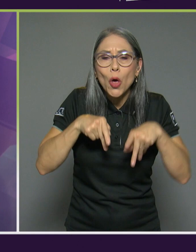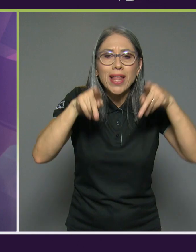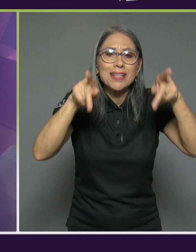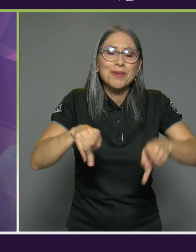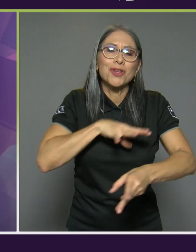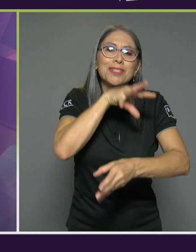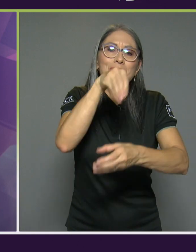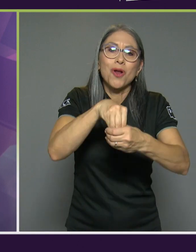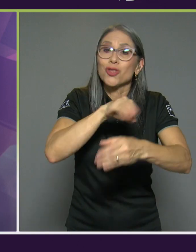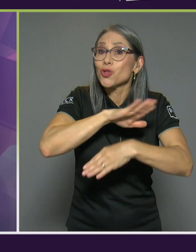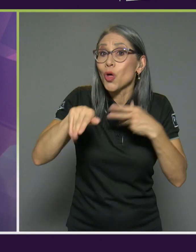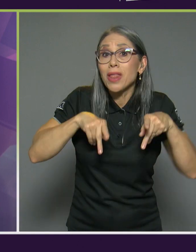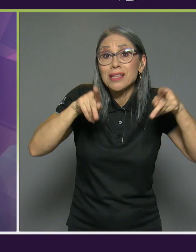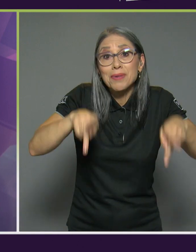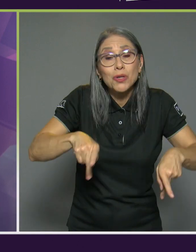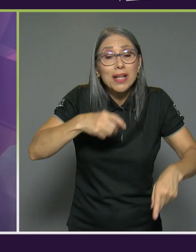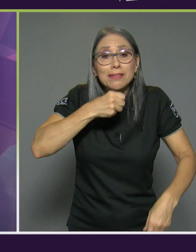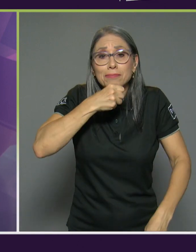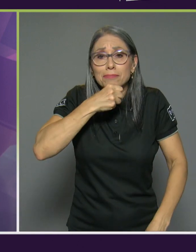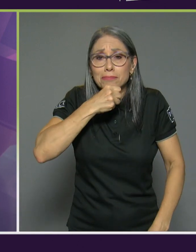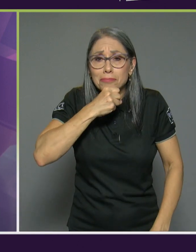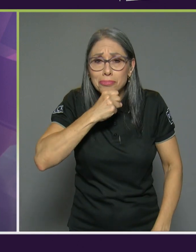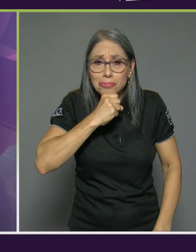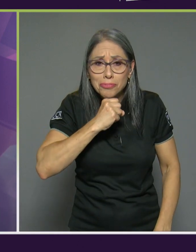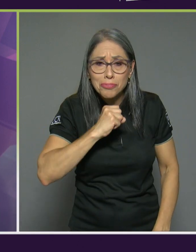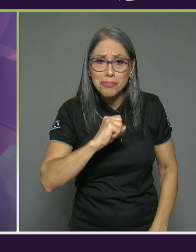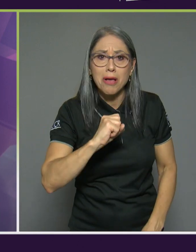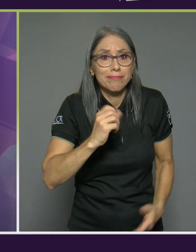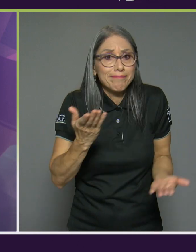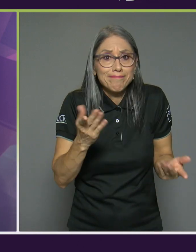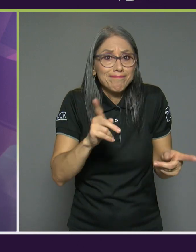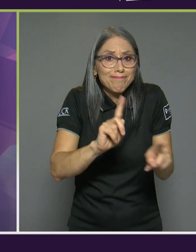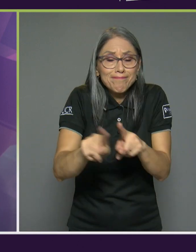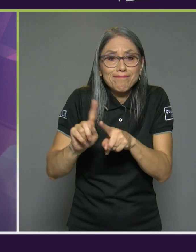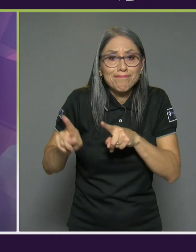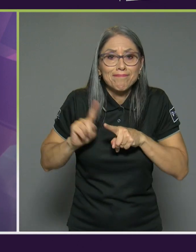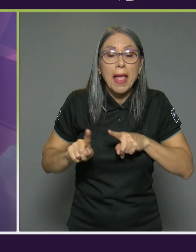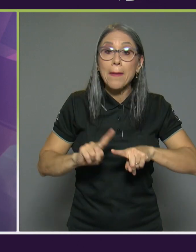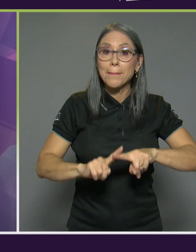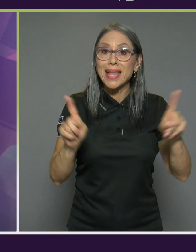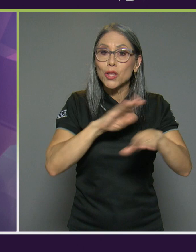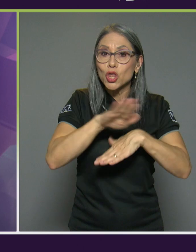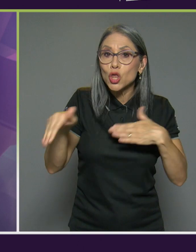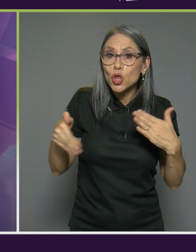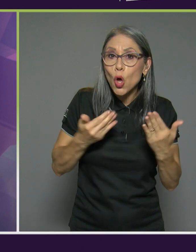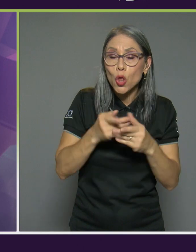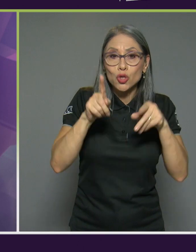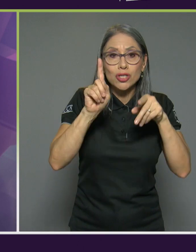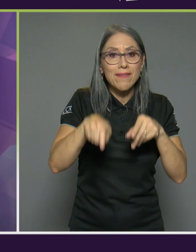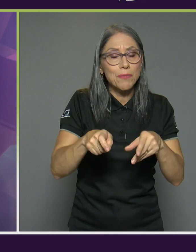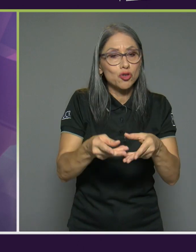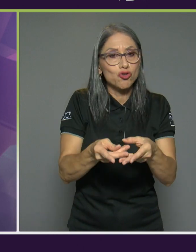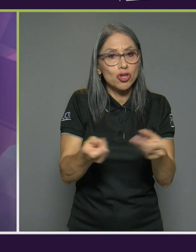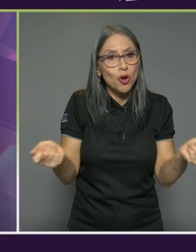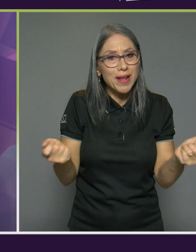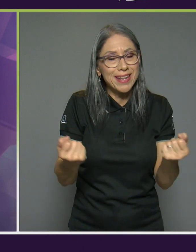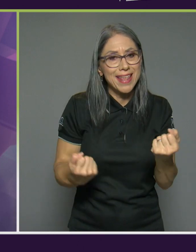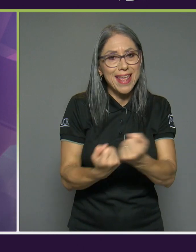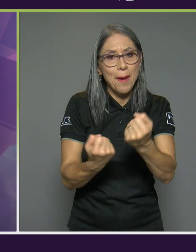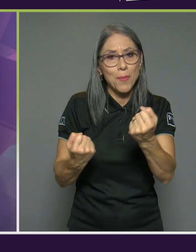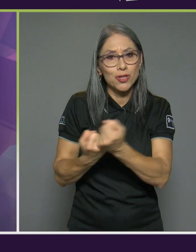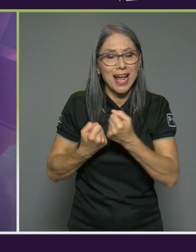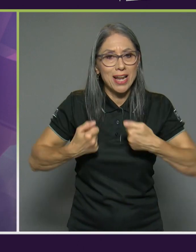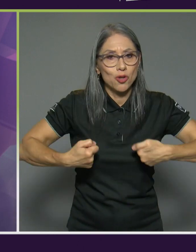envejeciendo de una u otra forma pero todos tenemos que resolver y apoyar los desafíos